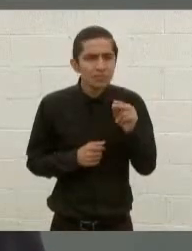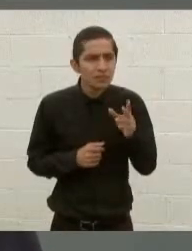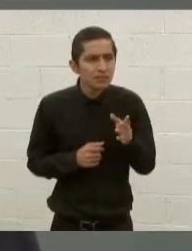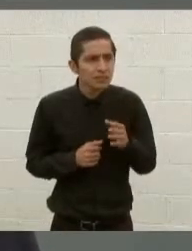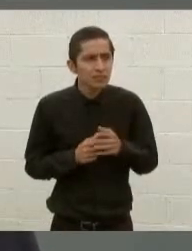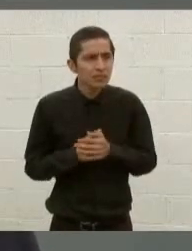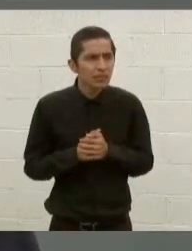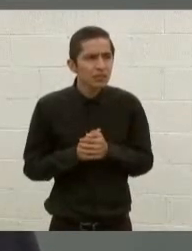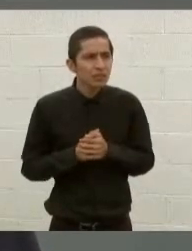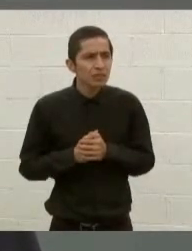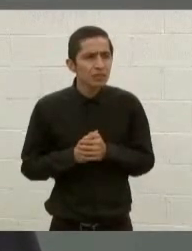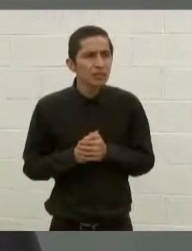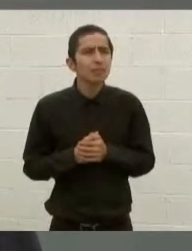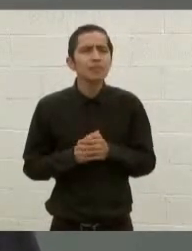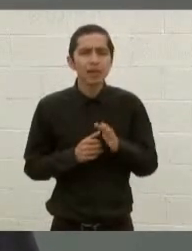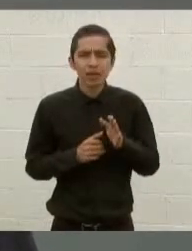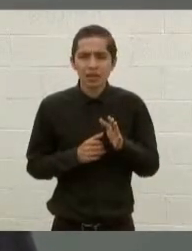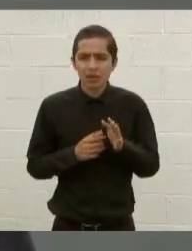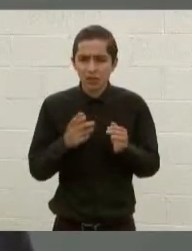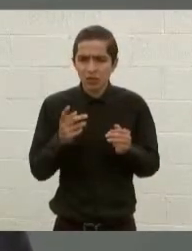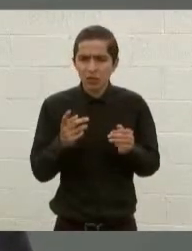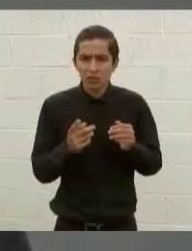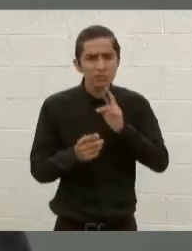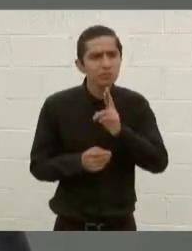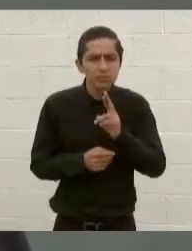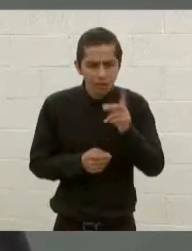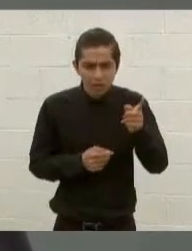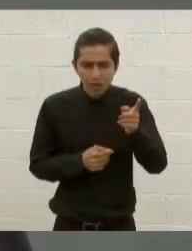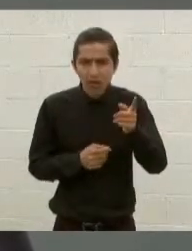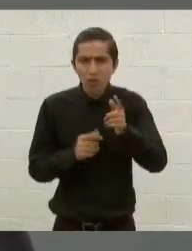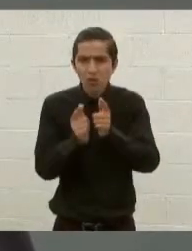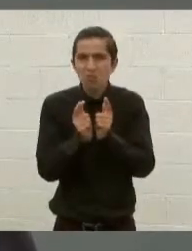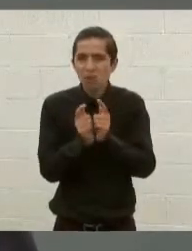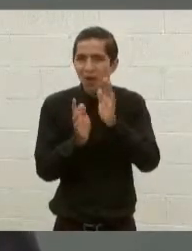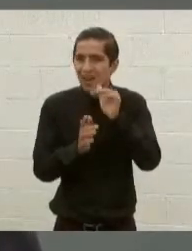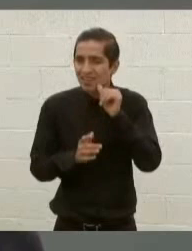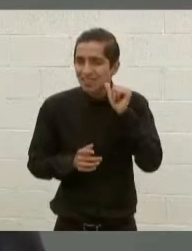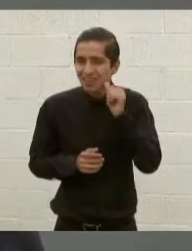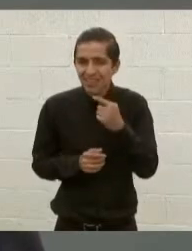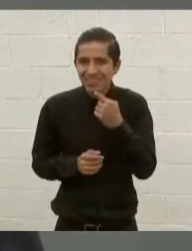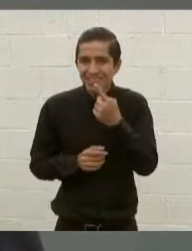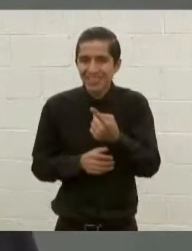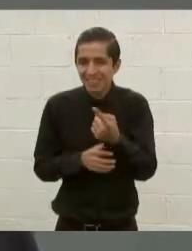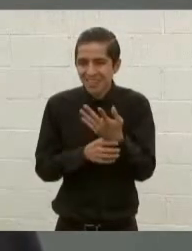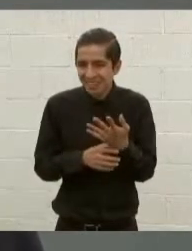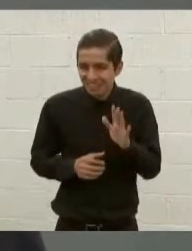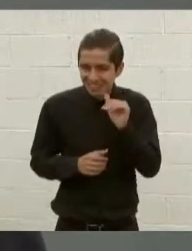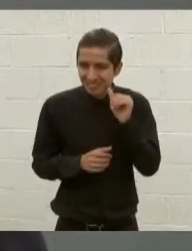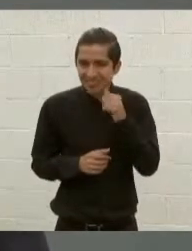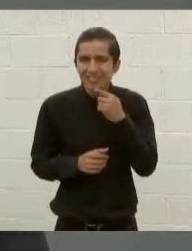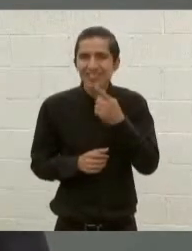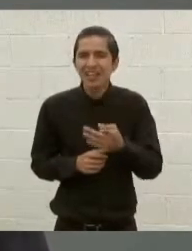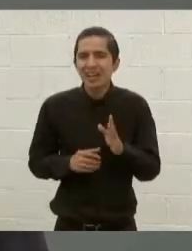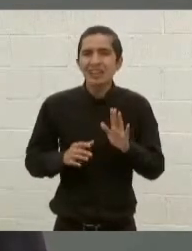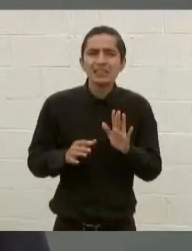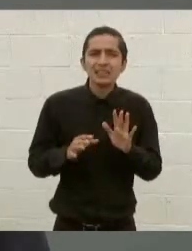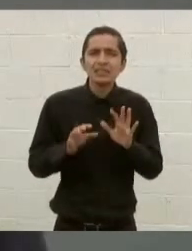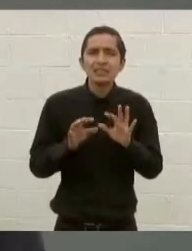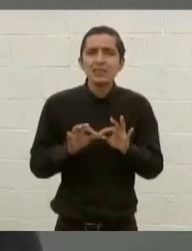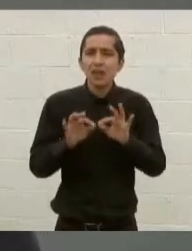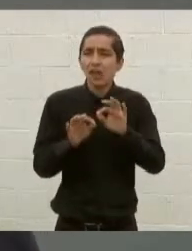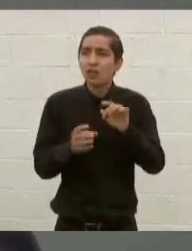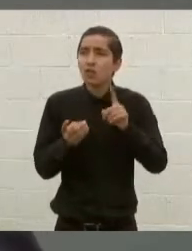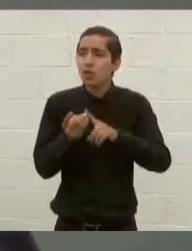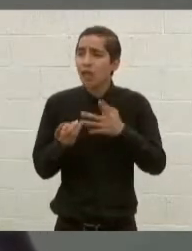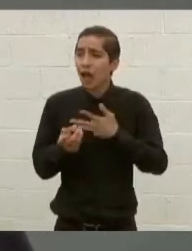quedan en grupos mencionaba ayer que usualmente donde